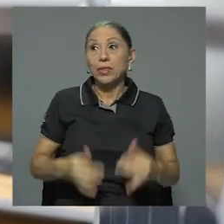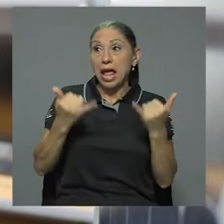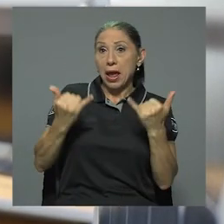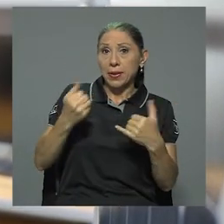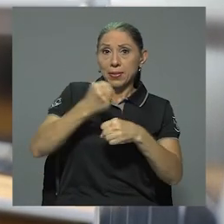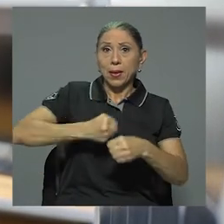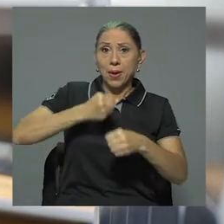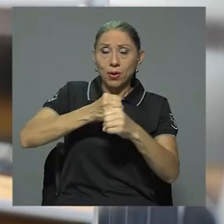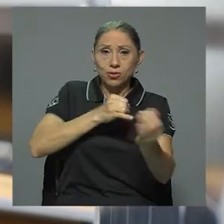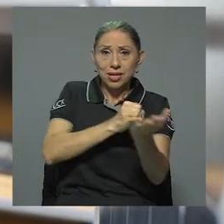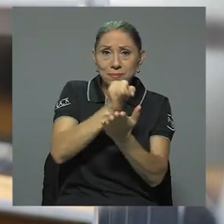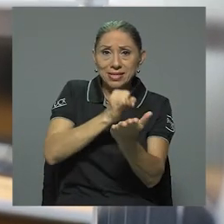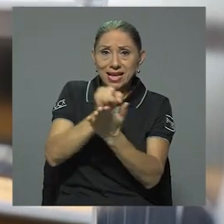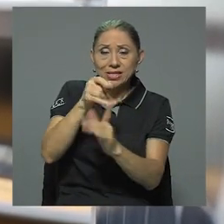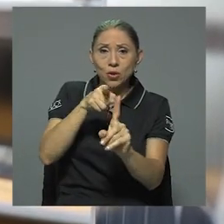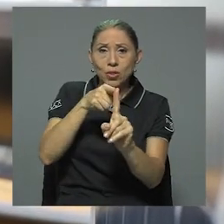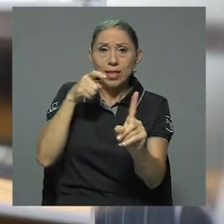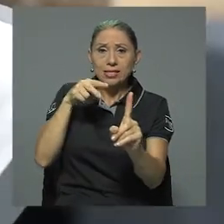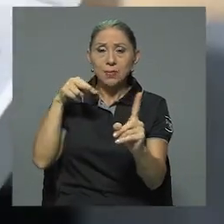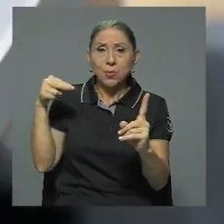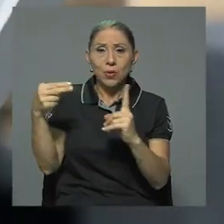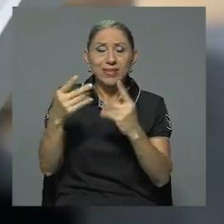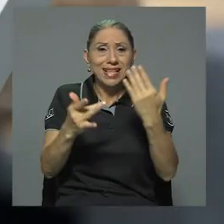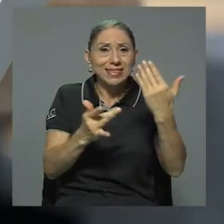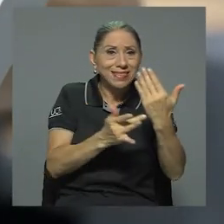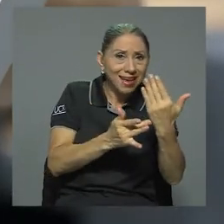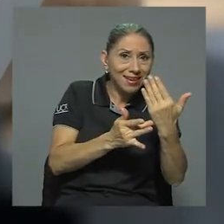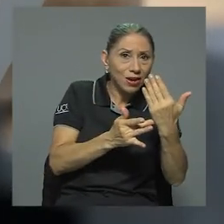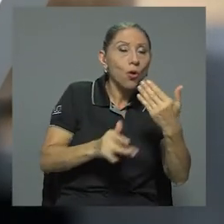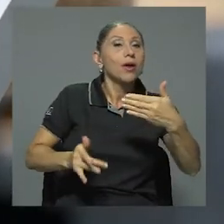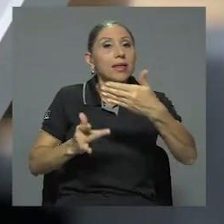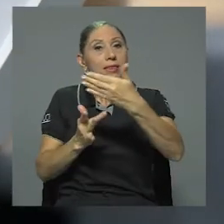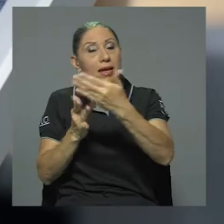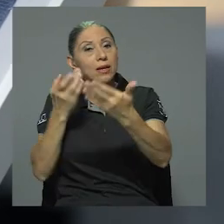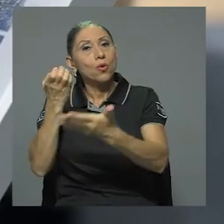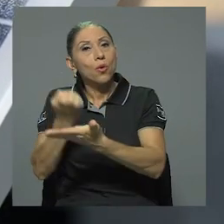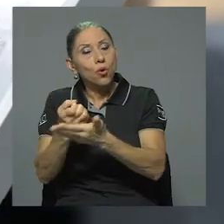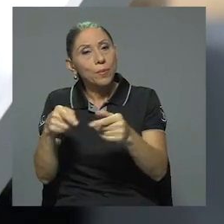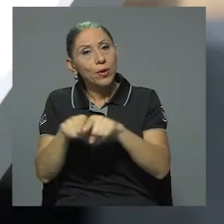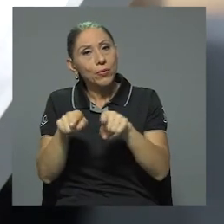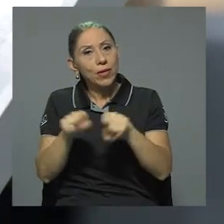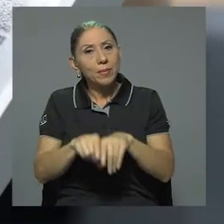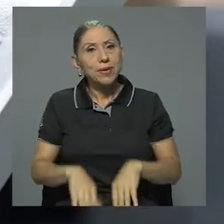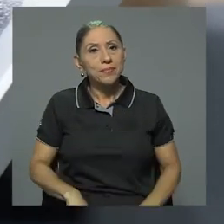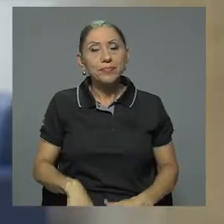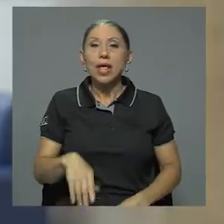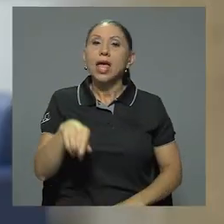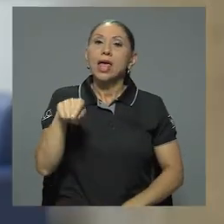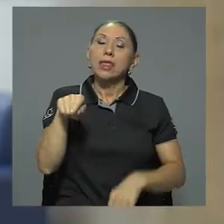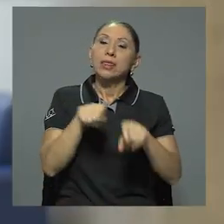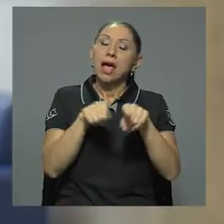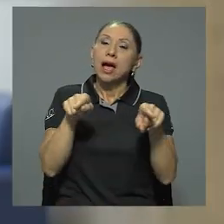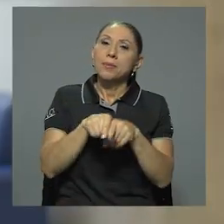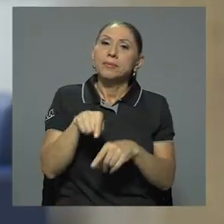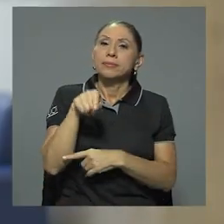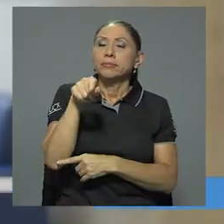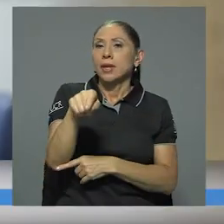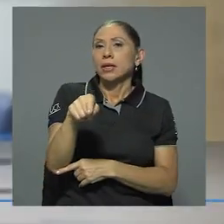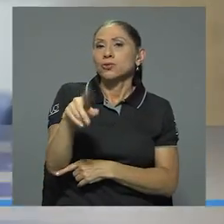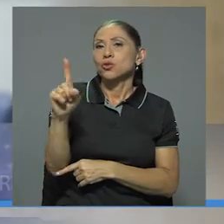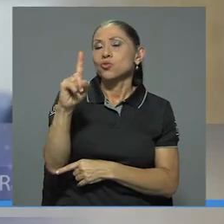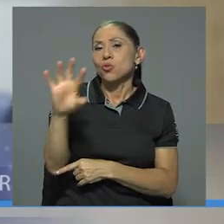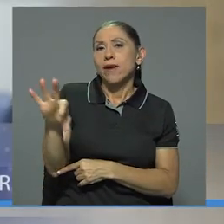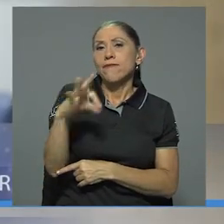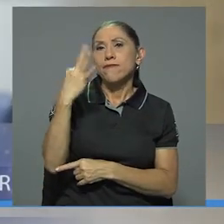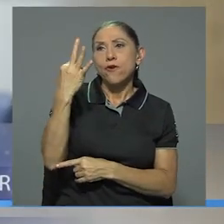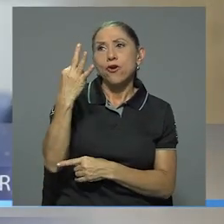trabajos de investigación desde el punto de vista técnico, técnico-económico también. También nos va a servir como una forma en cuanto a